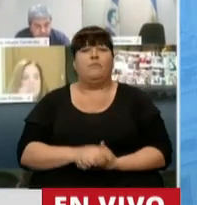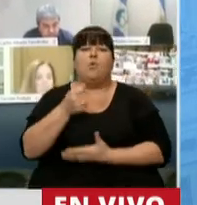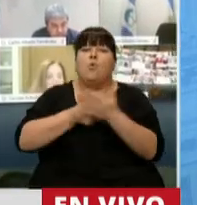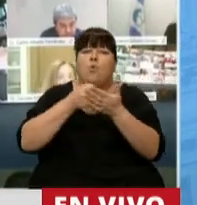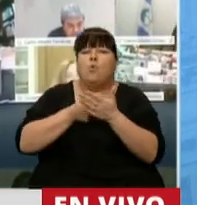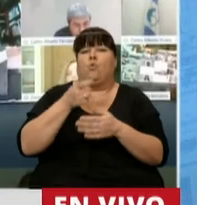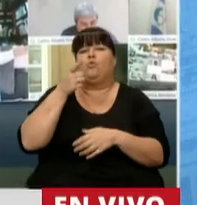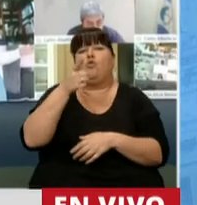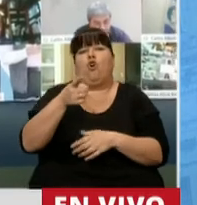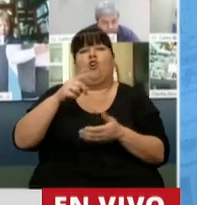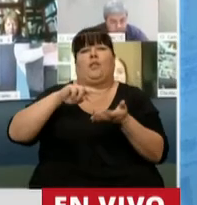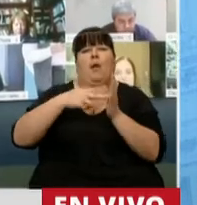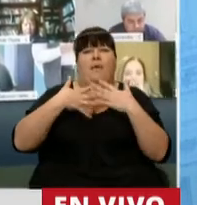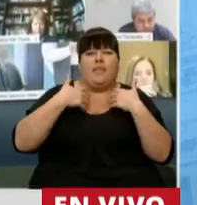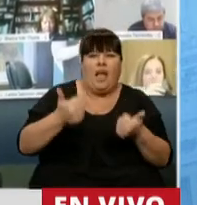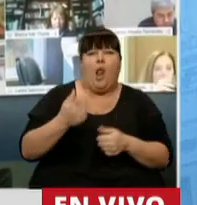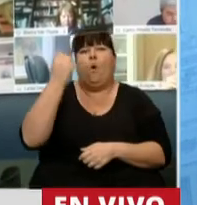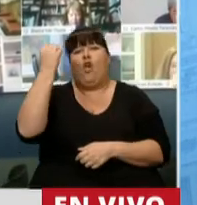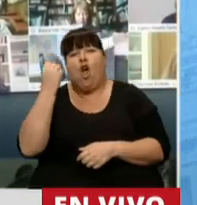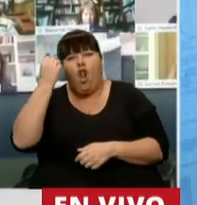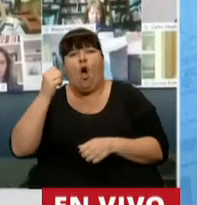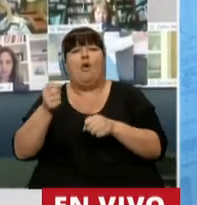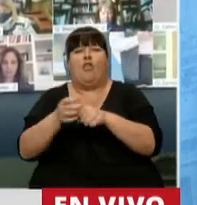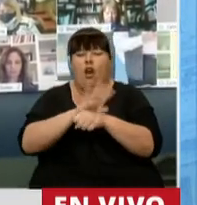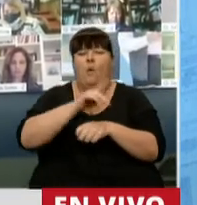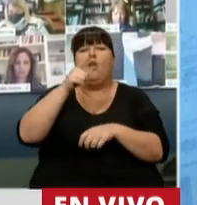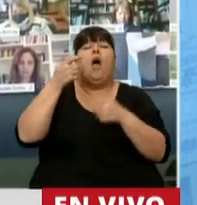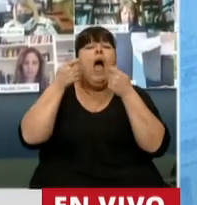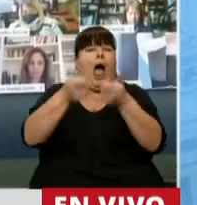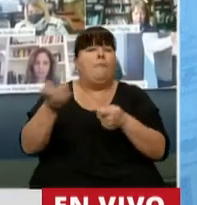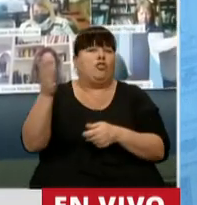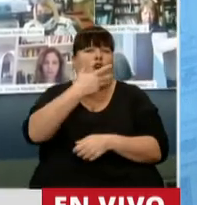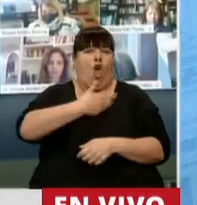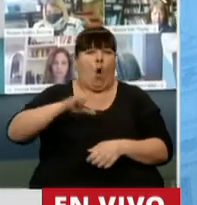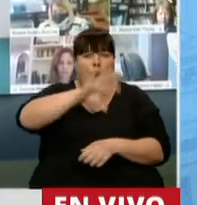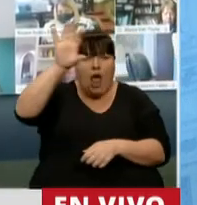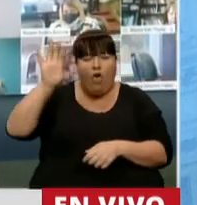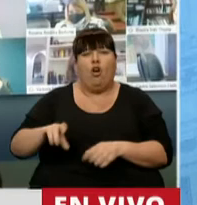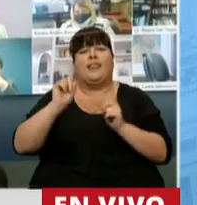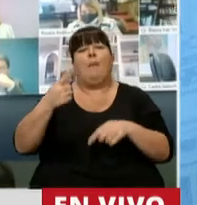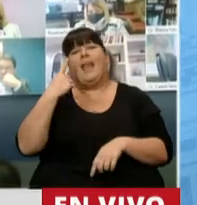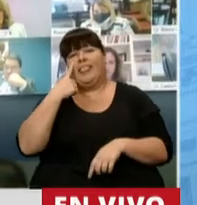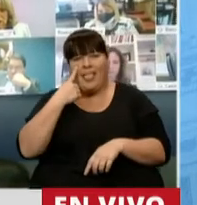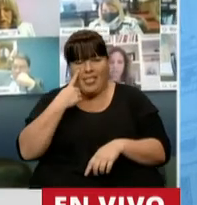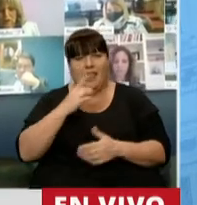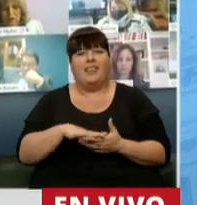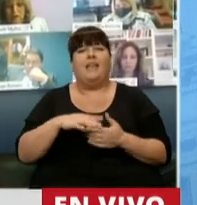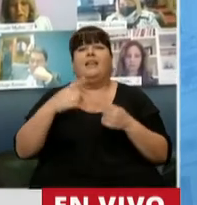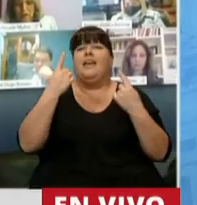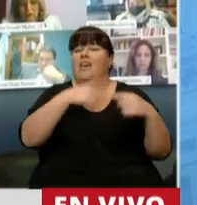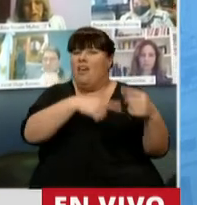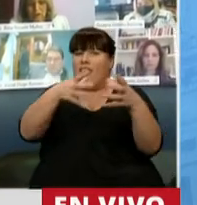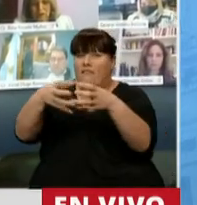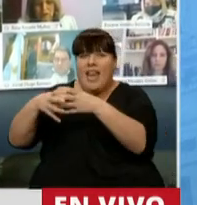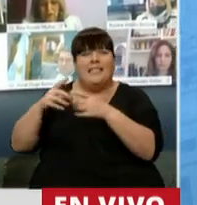lucha contra la crisis sanitaria y económica de la pandemia, que tiene el acompañamiento de los gobernadores y de los intendentes de los diferentes